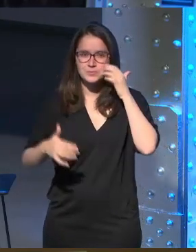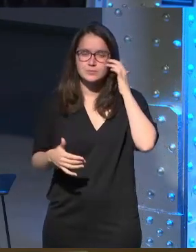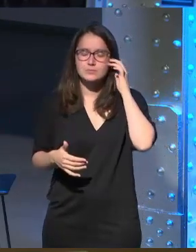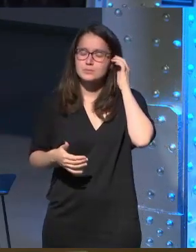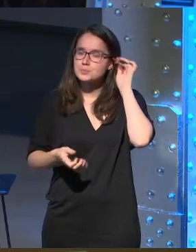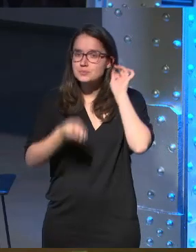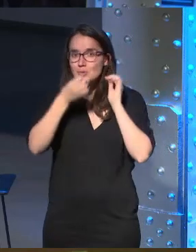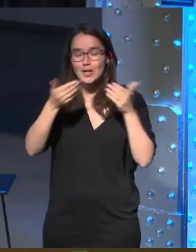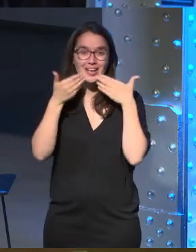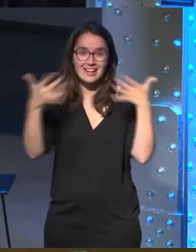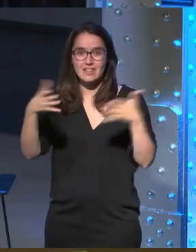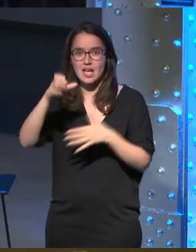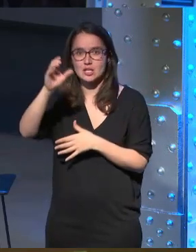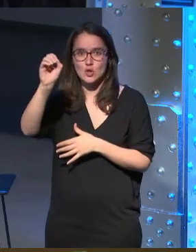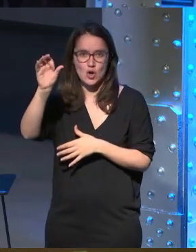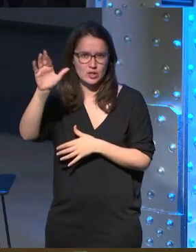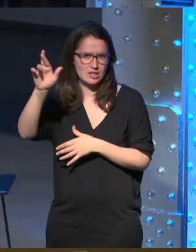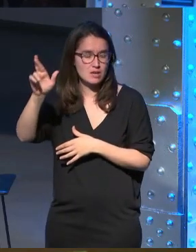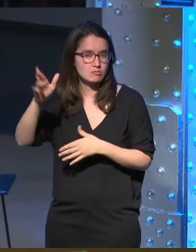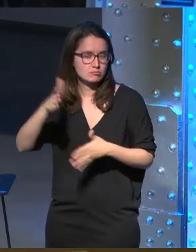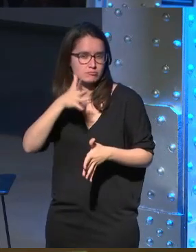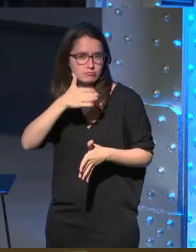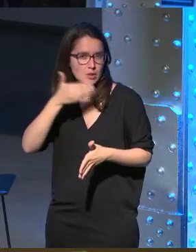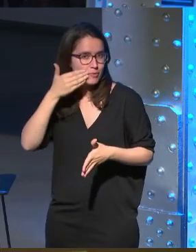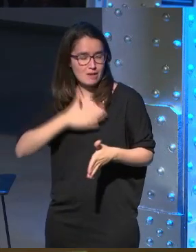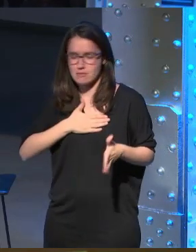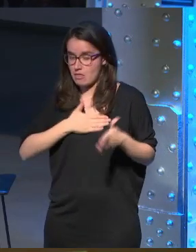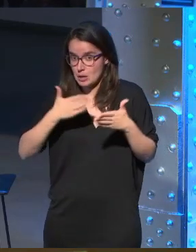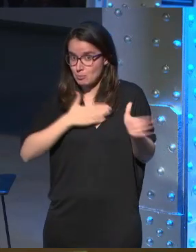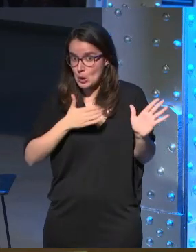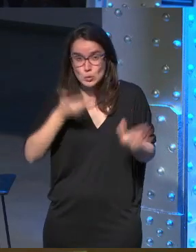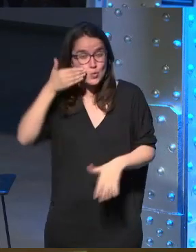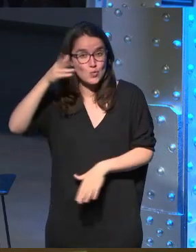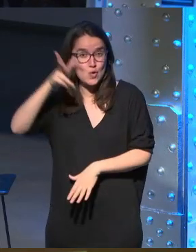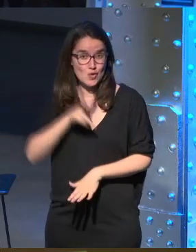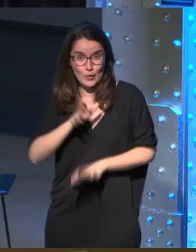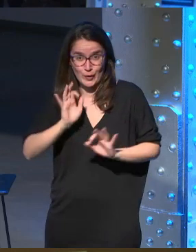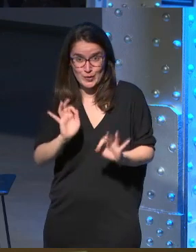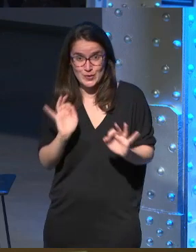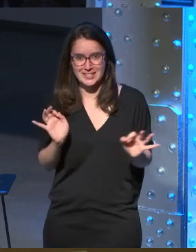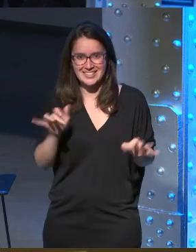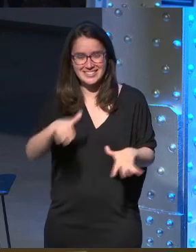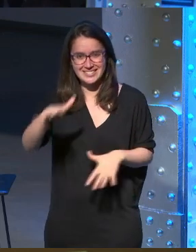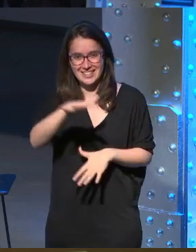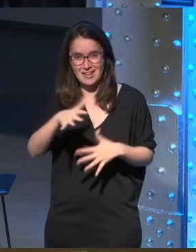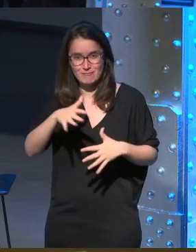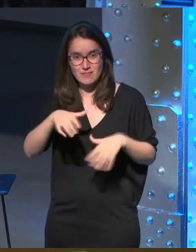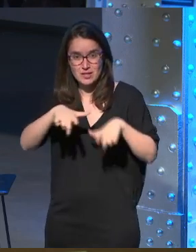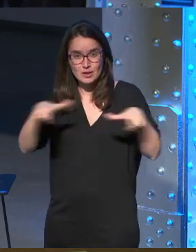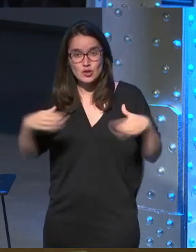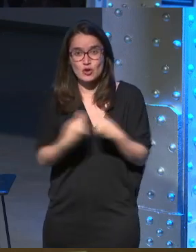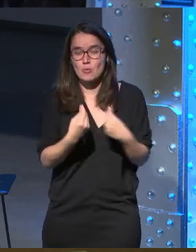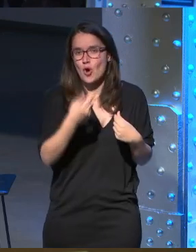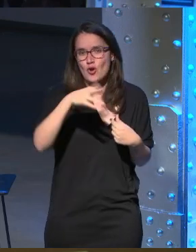bueno gracias Oscar para el orgullo el placer es mío es un honor estar aquí compartirlo este estrado con gente como